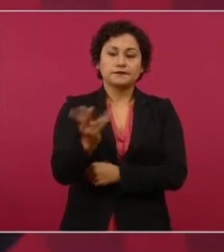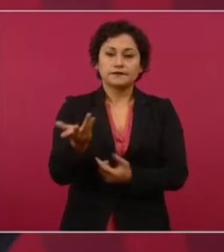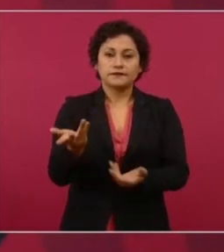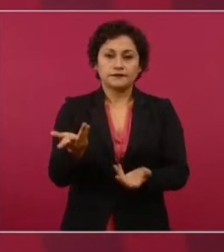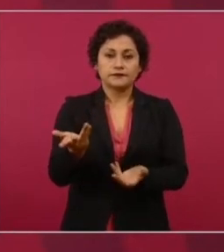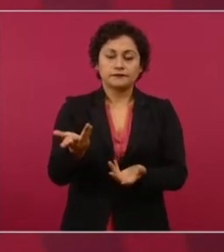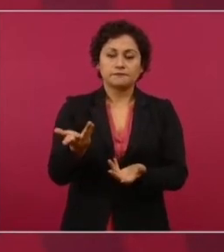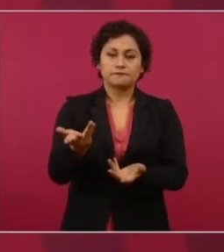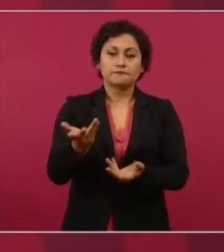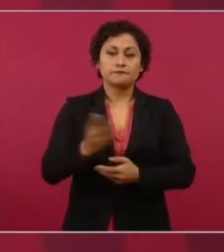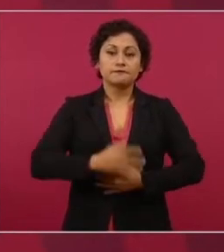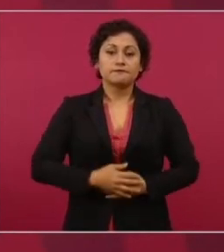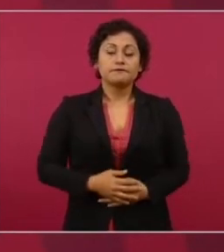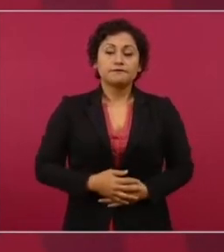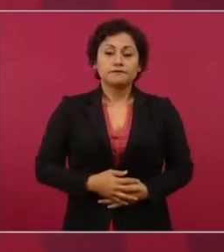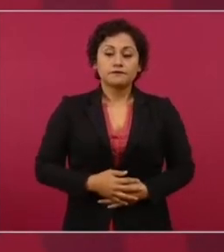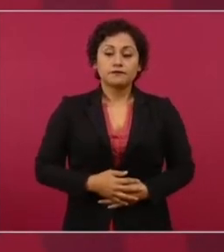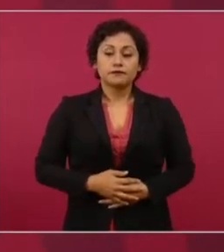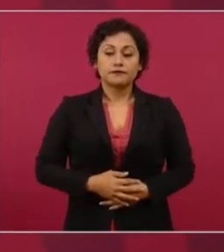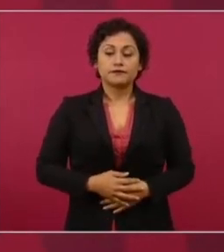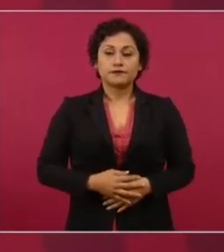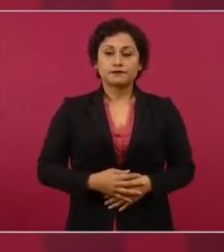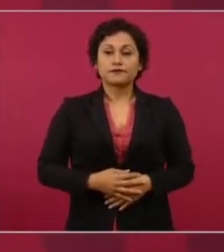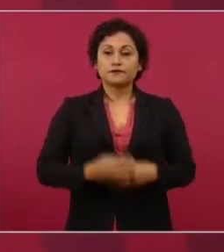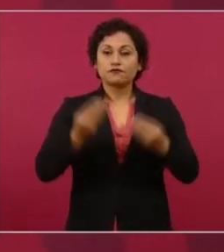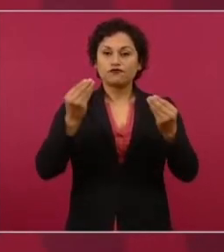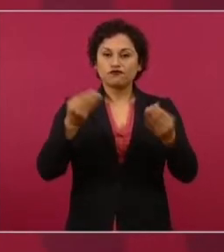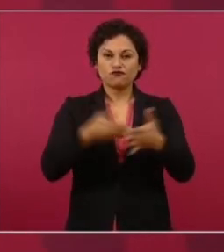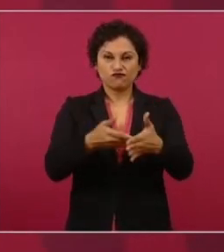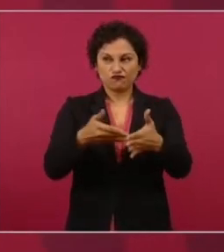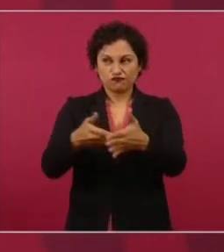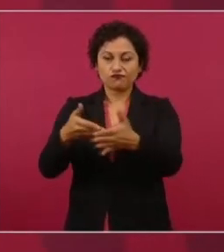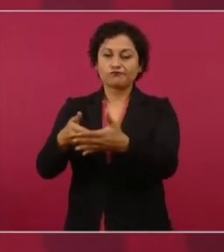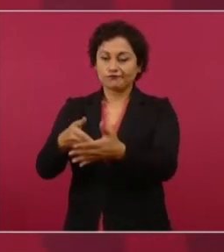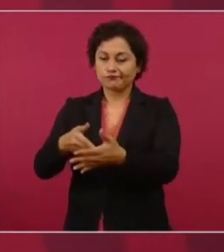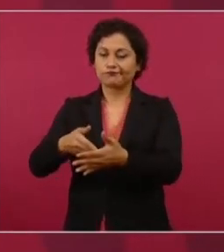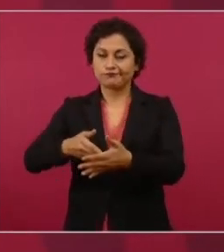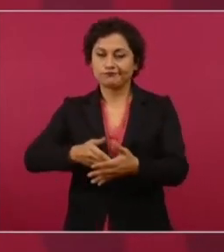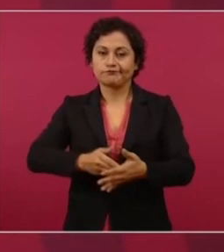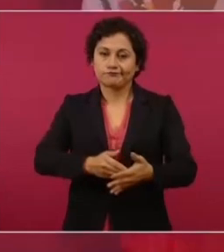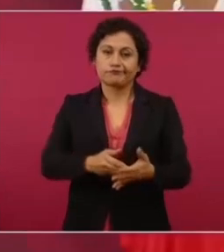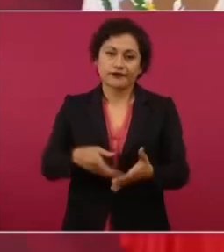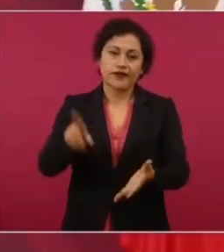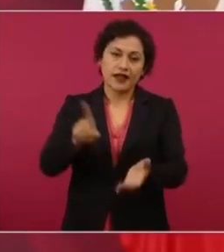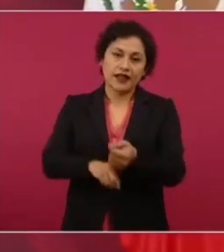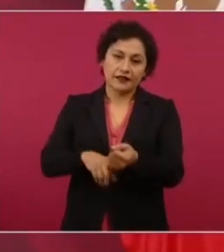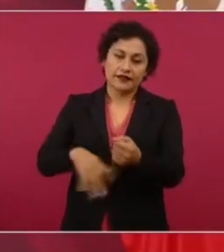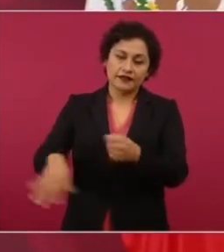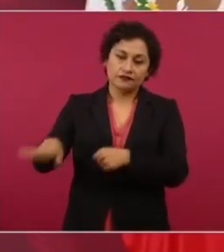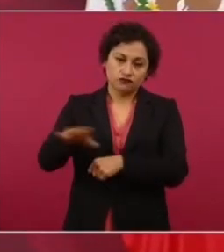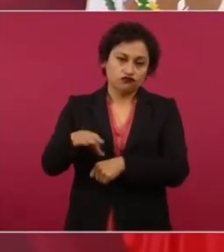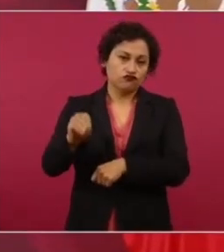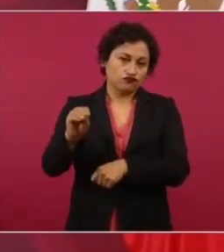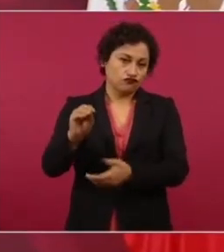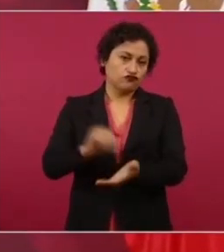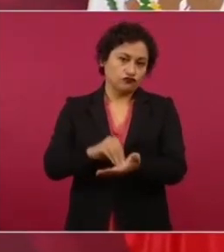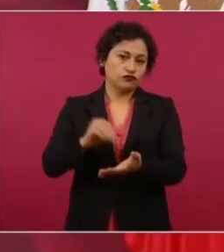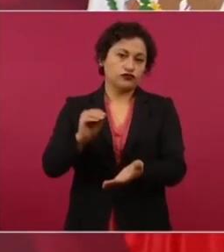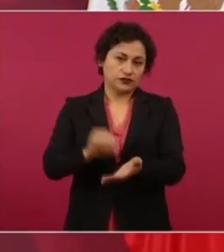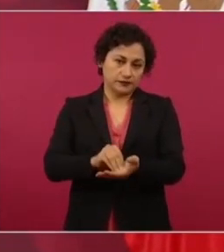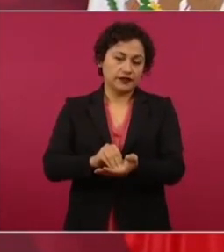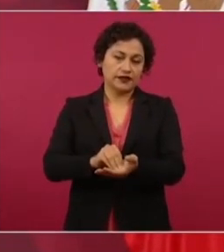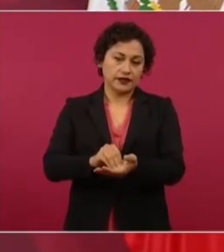hay muchas resistencias al interior todavía del Poder